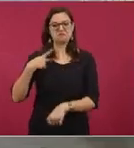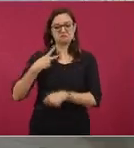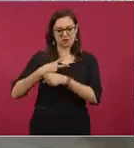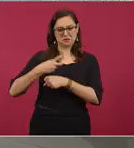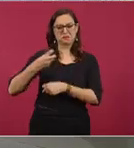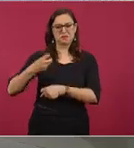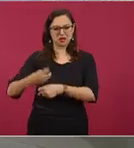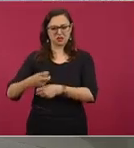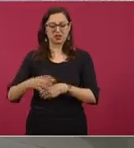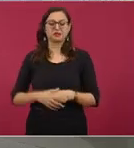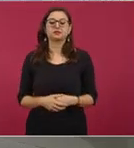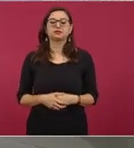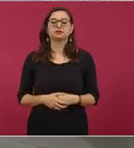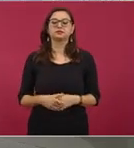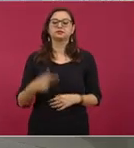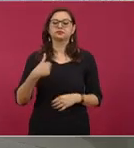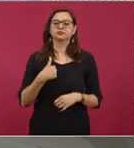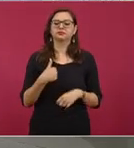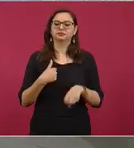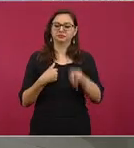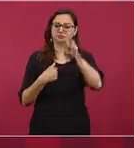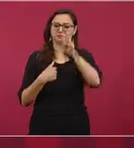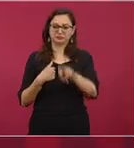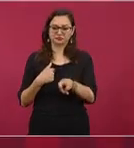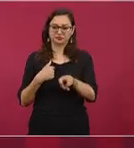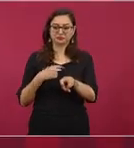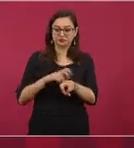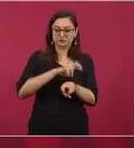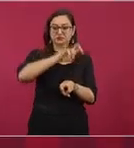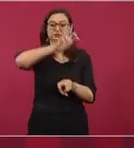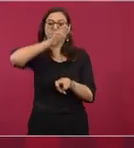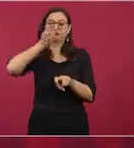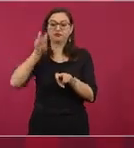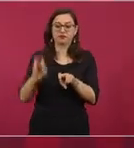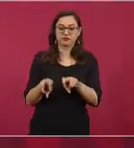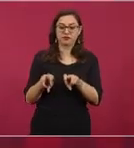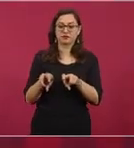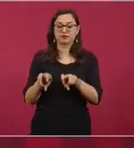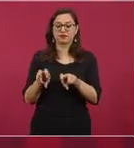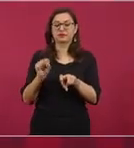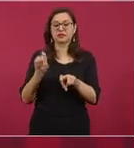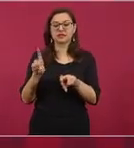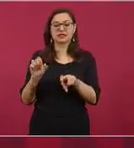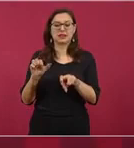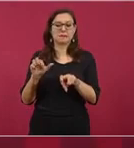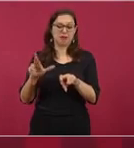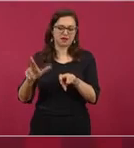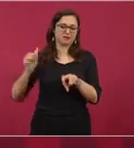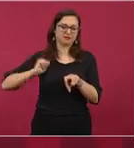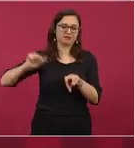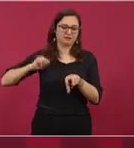junto, como era jefe de gobierno, estaba el secretario de Marina de ese entonces.